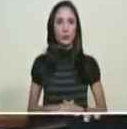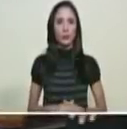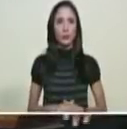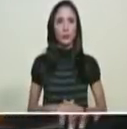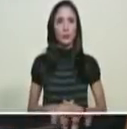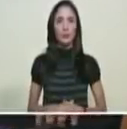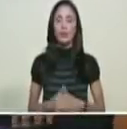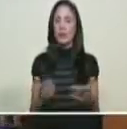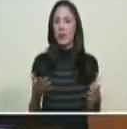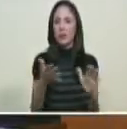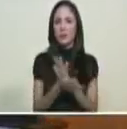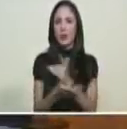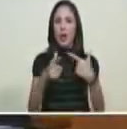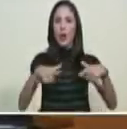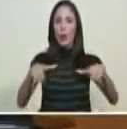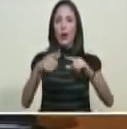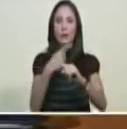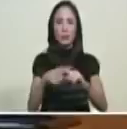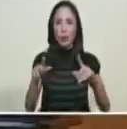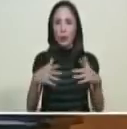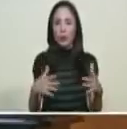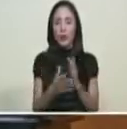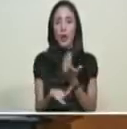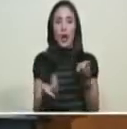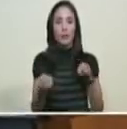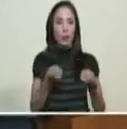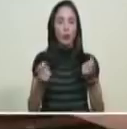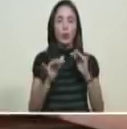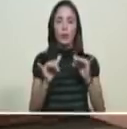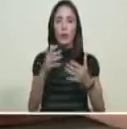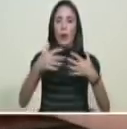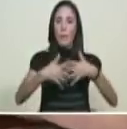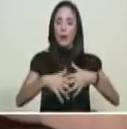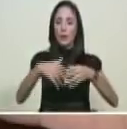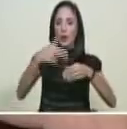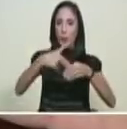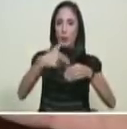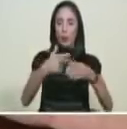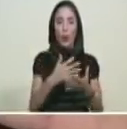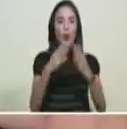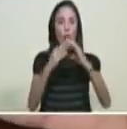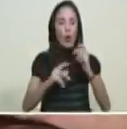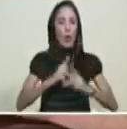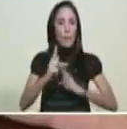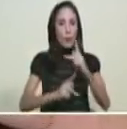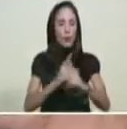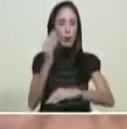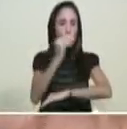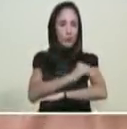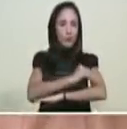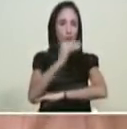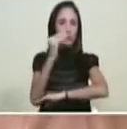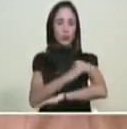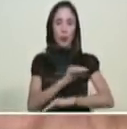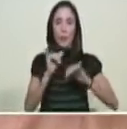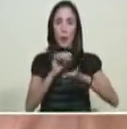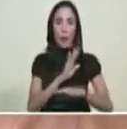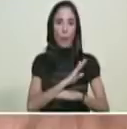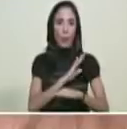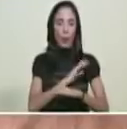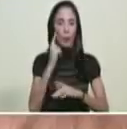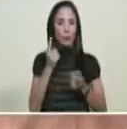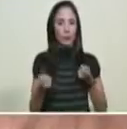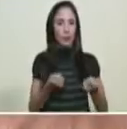El campo será operado por PDVSA y por consiguiente, los hidrocarburos producidos se mantendrán bajo la propiedad y